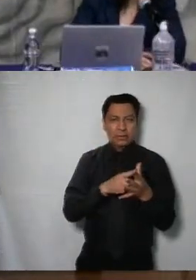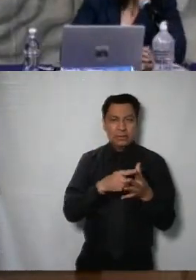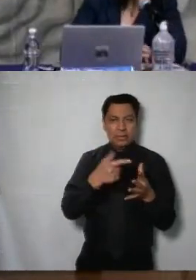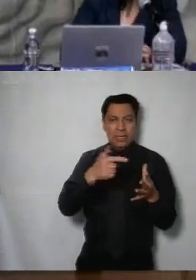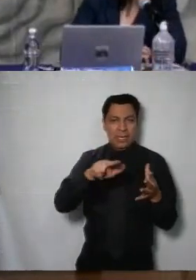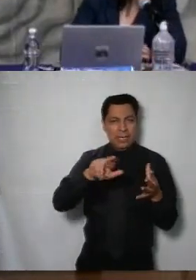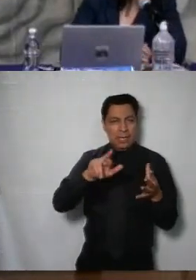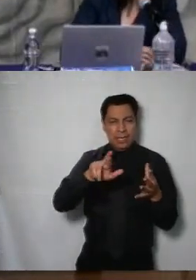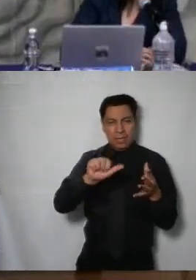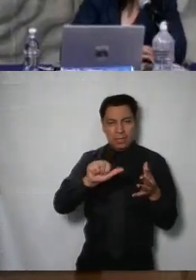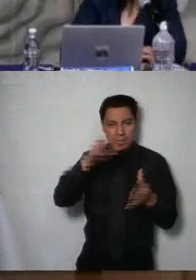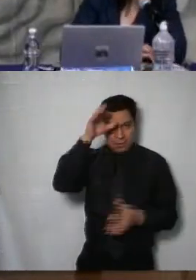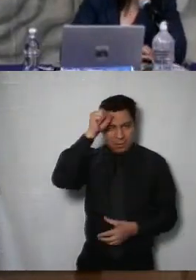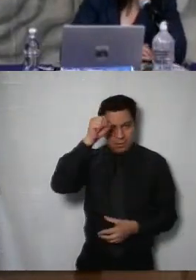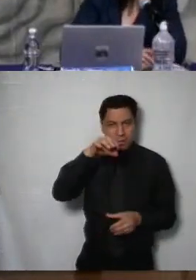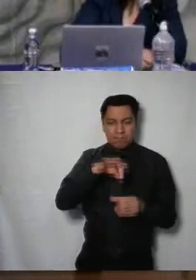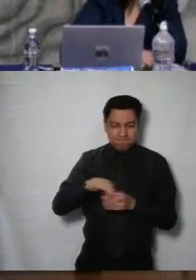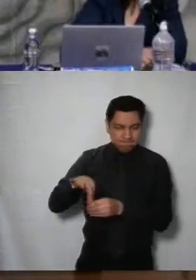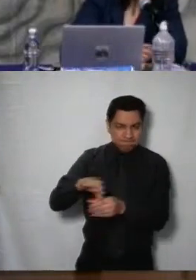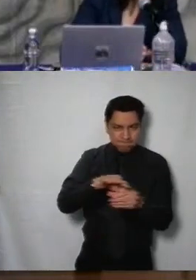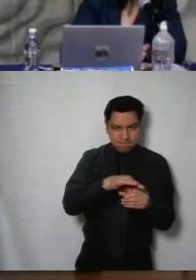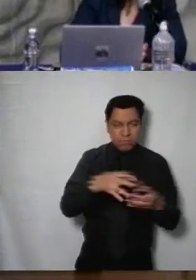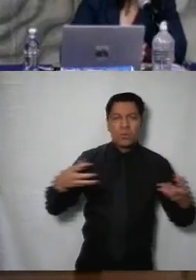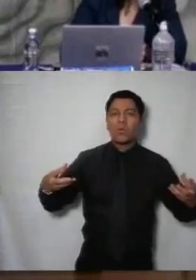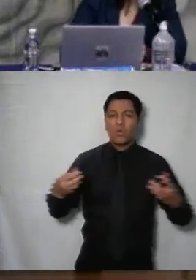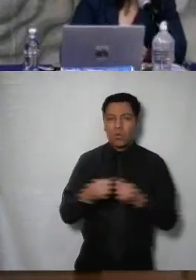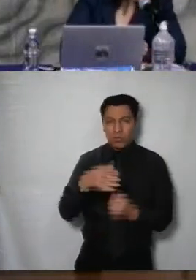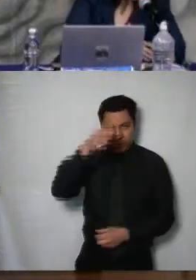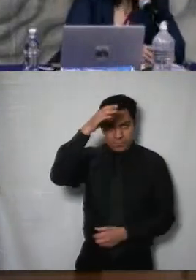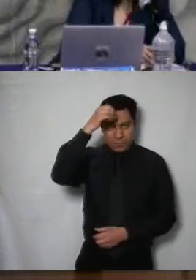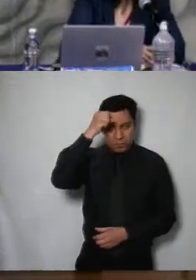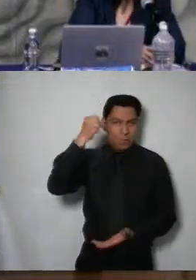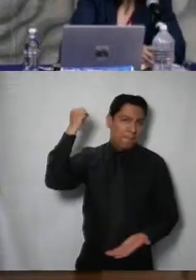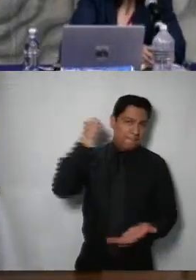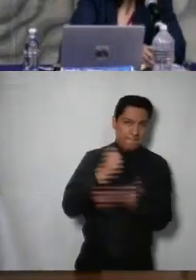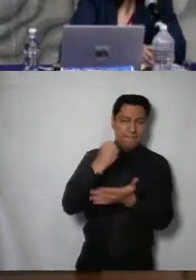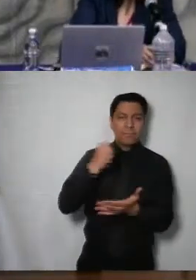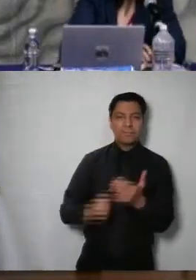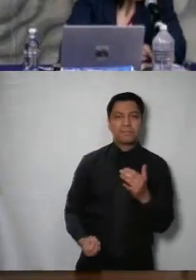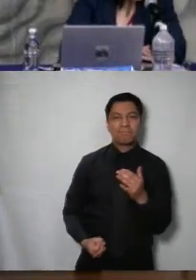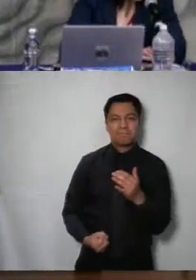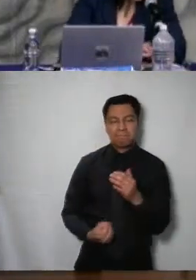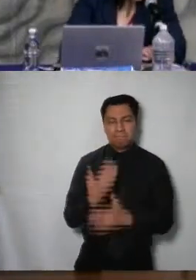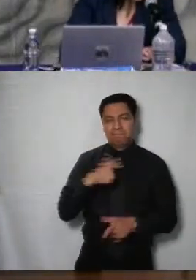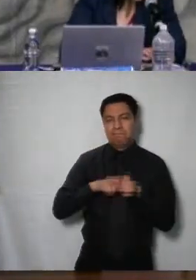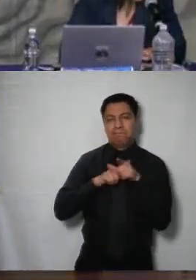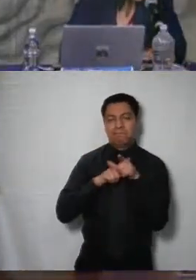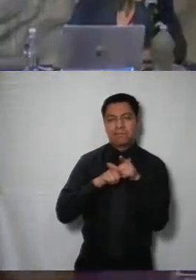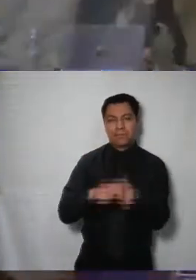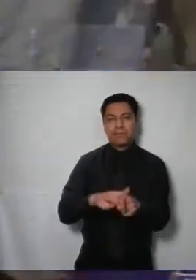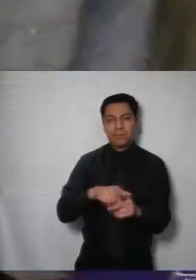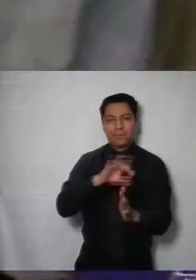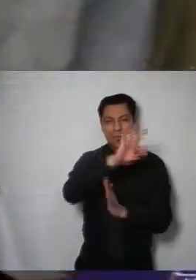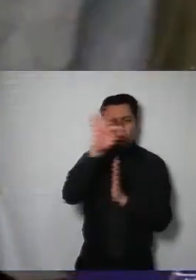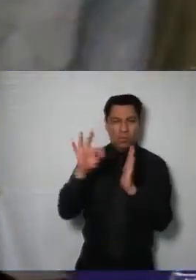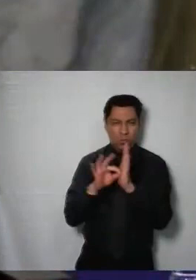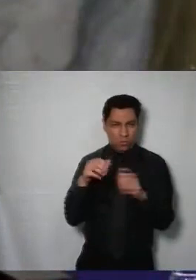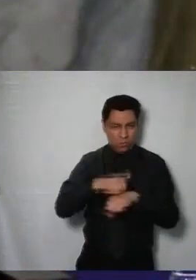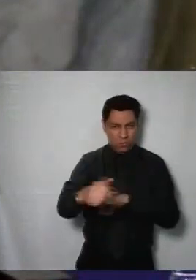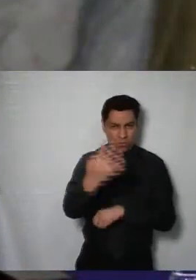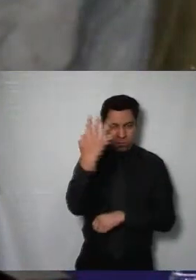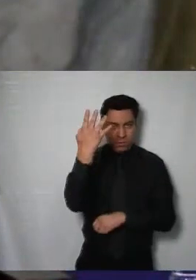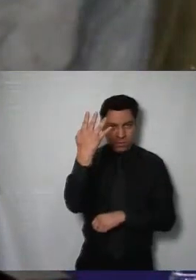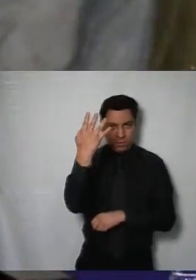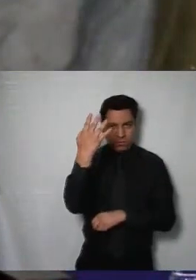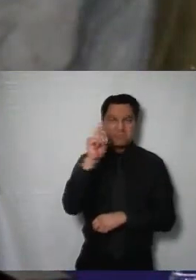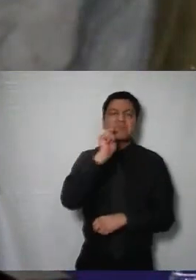Guerrero A favor Se aprueba Se unanimidad el proyecto de acta Es cuanto comisionado presidente Muchas gracias Continuamos con el cuarto punto del orden